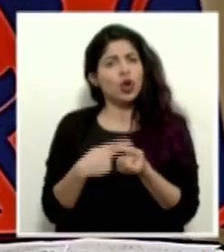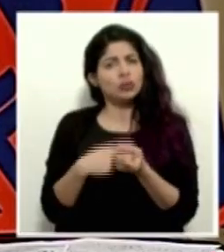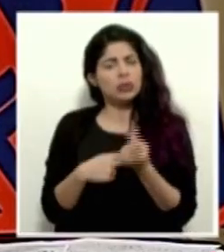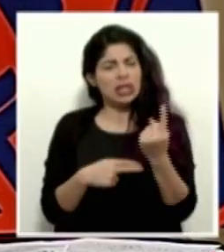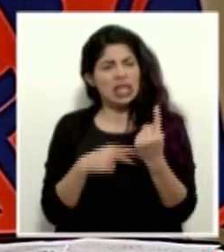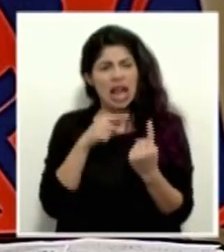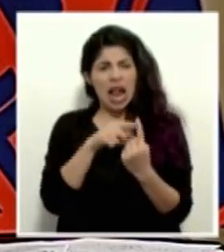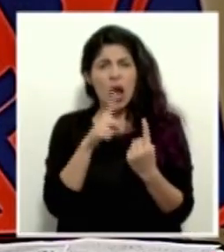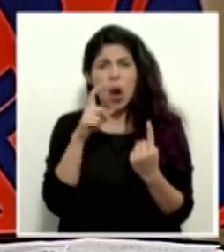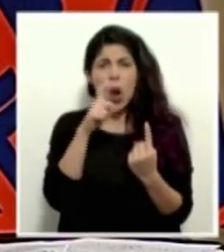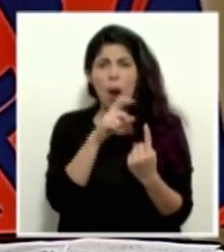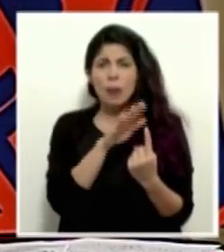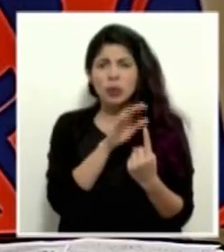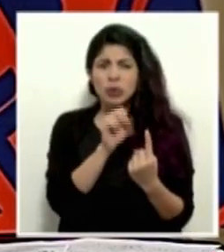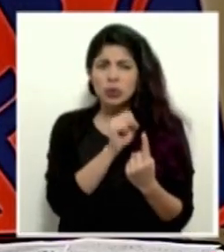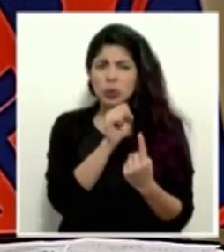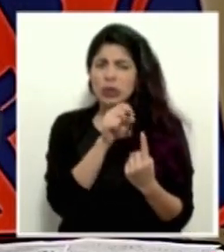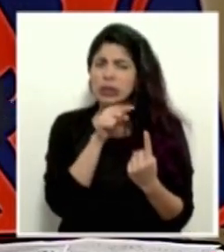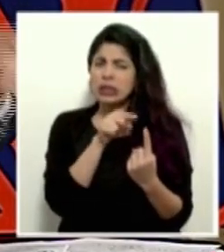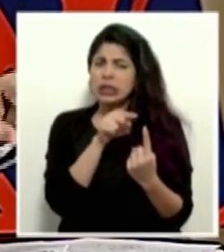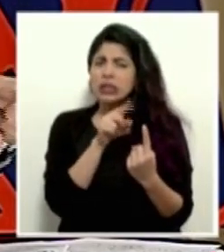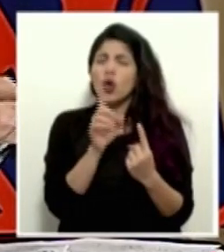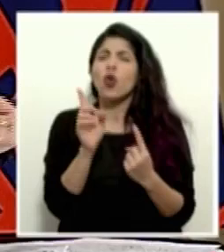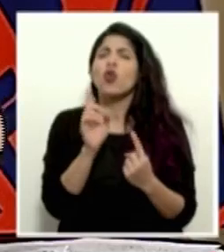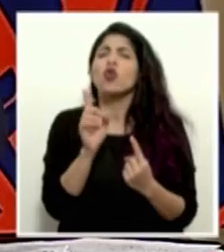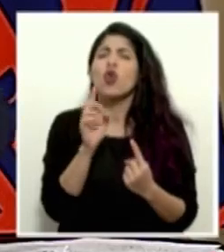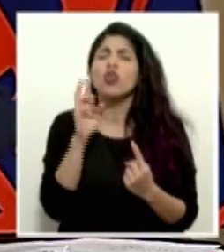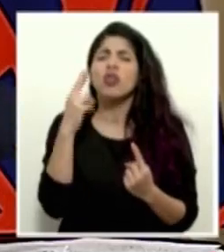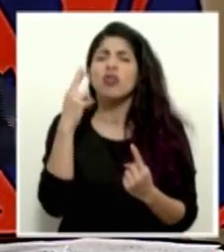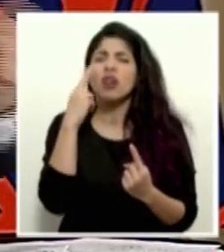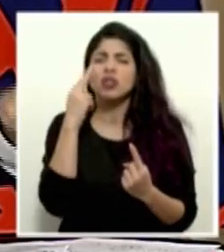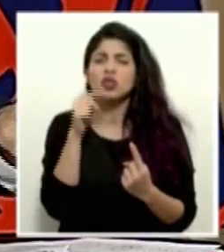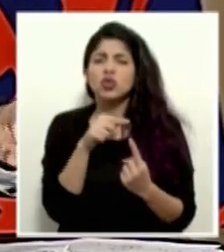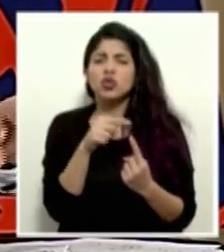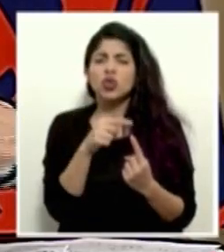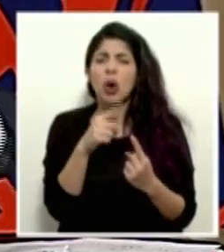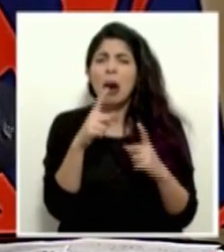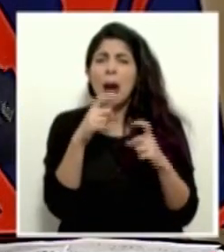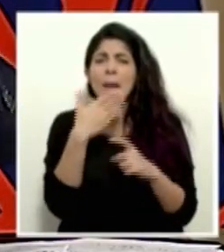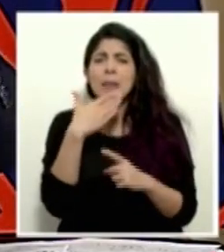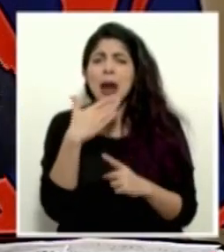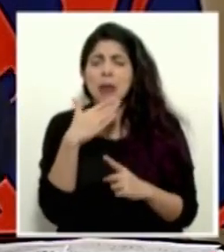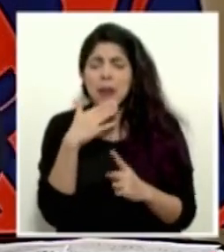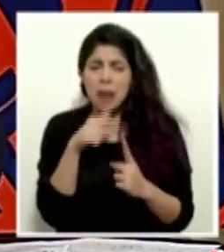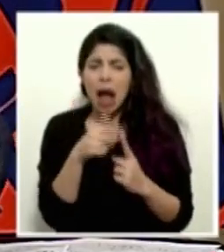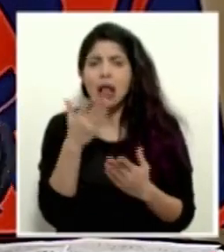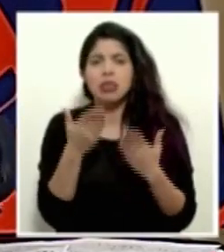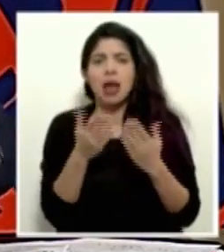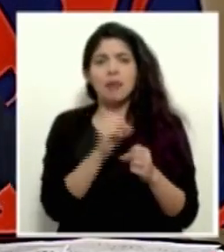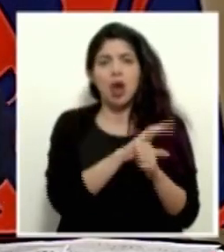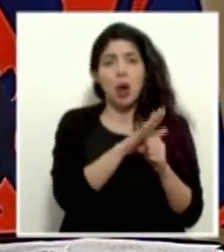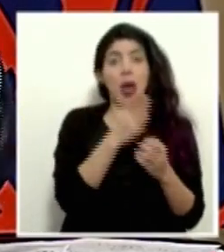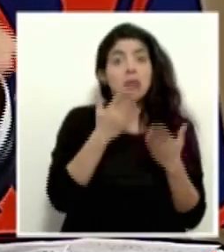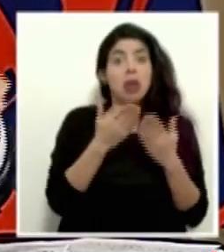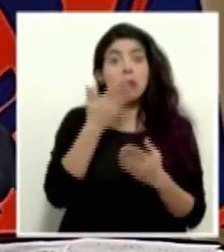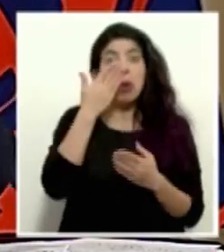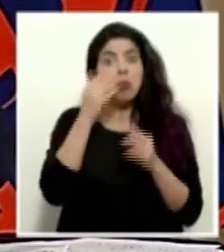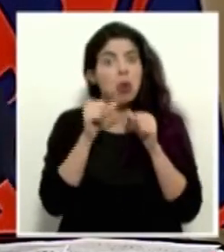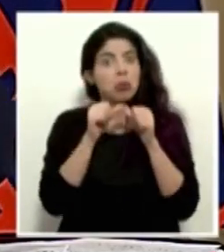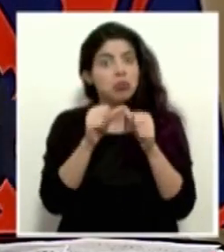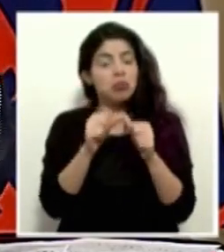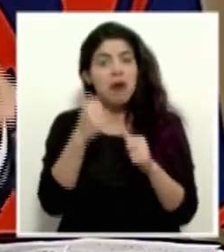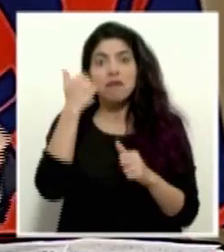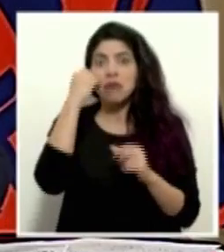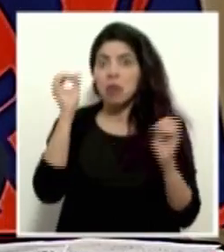complicados tal vez esa complicación es por COVID aunque no hayan tenido la pérdida de olfato la